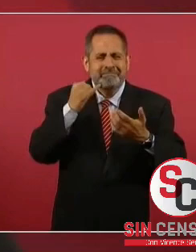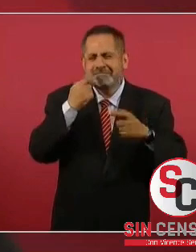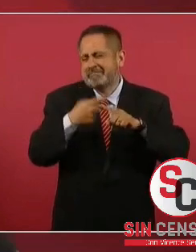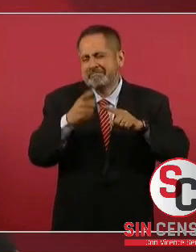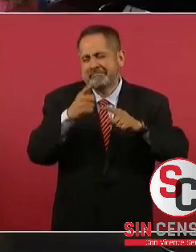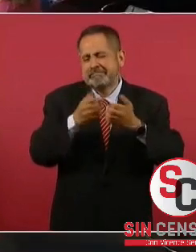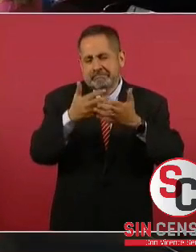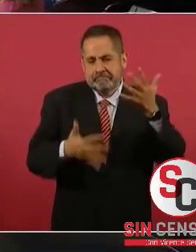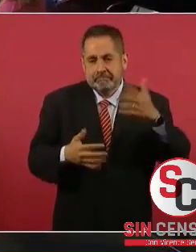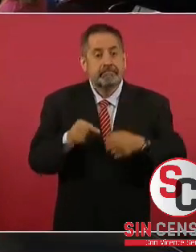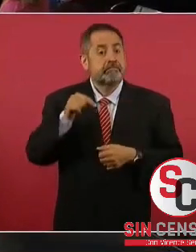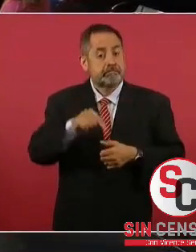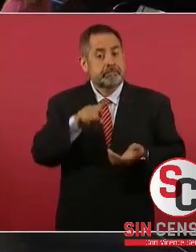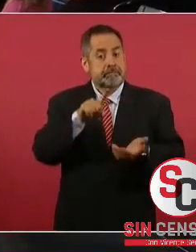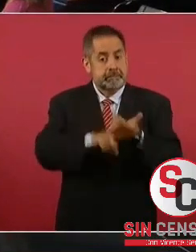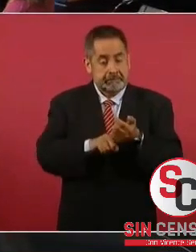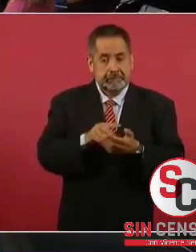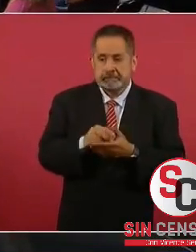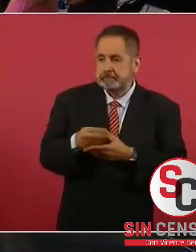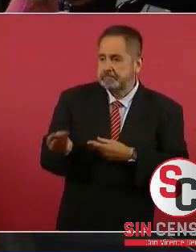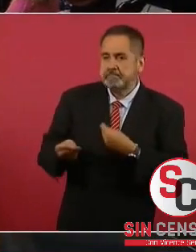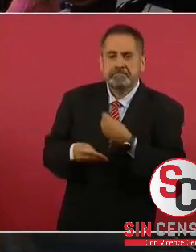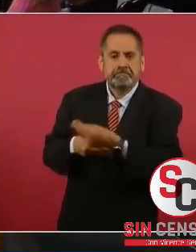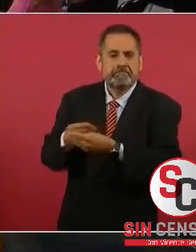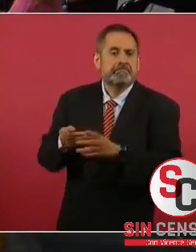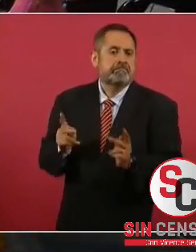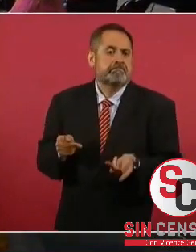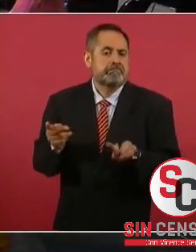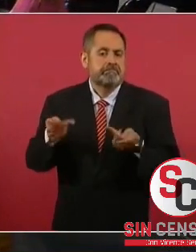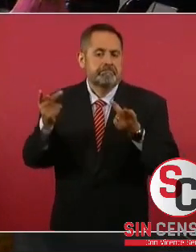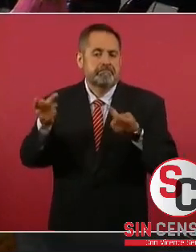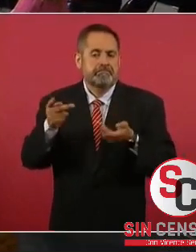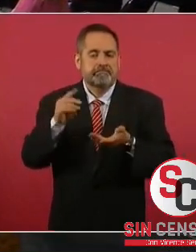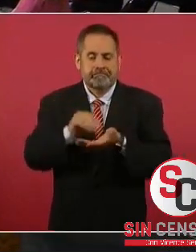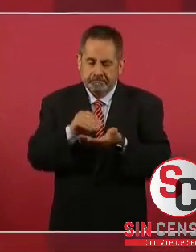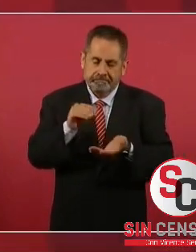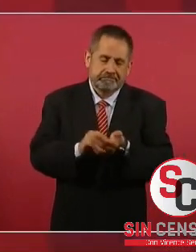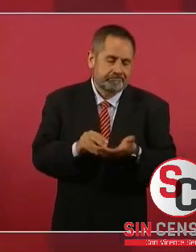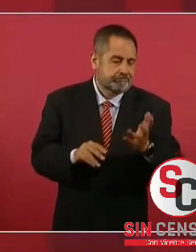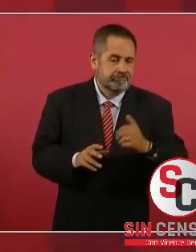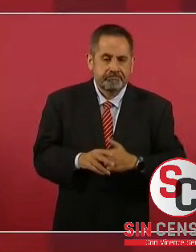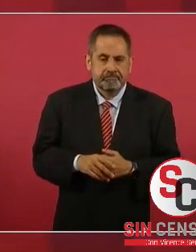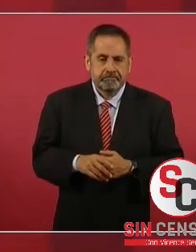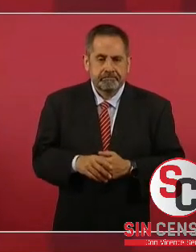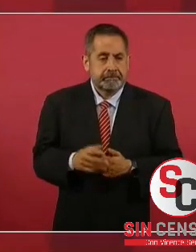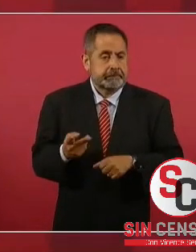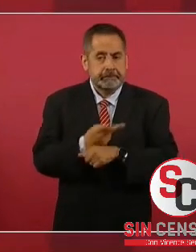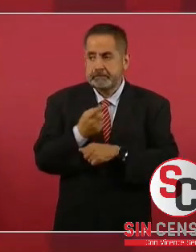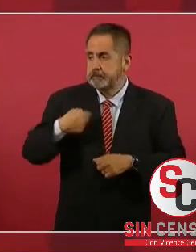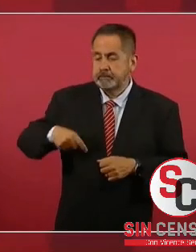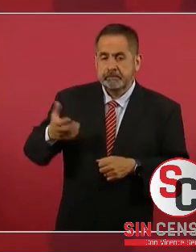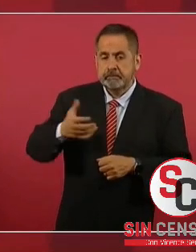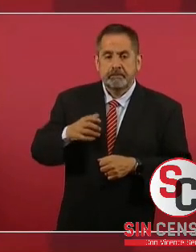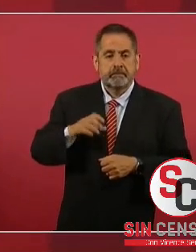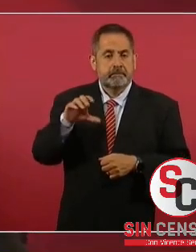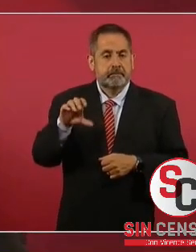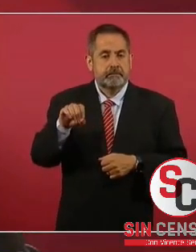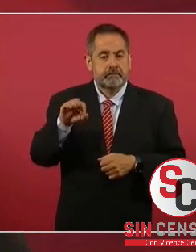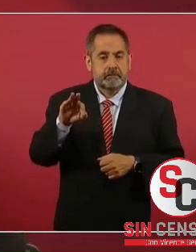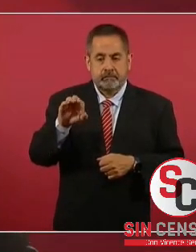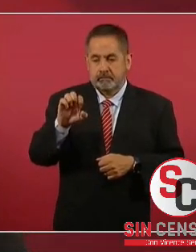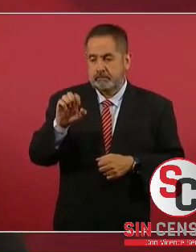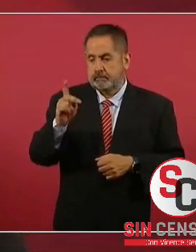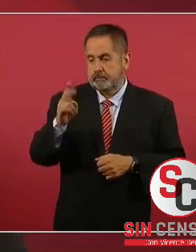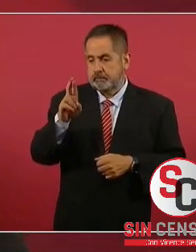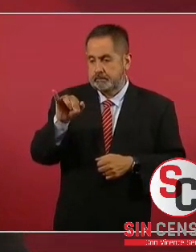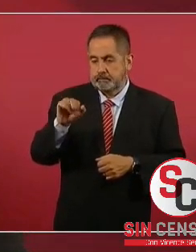varios artefactos y siguen vendiendo vapeadores. ¿Qué estamos haciendo? COFEPRIS, a través